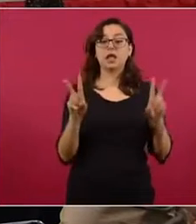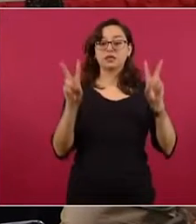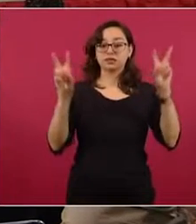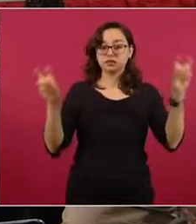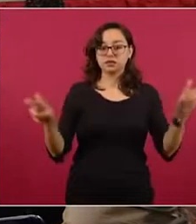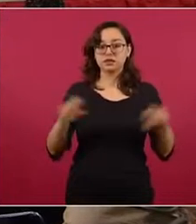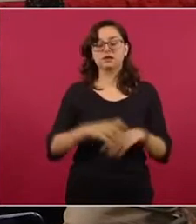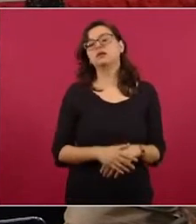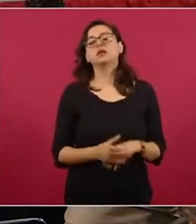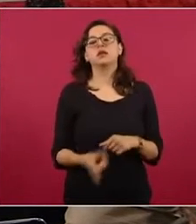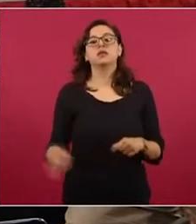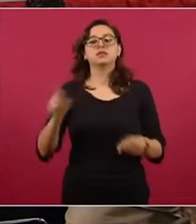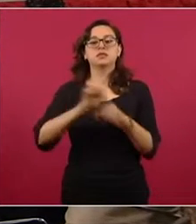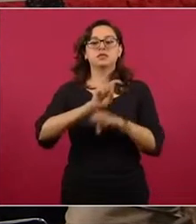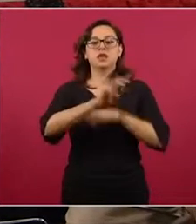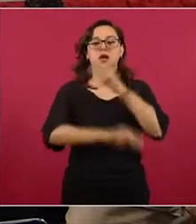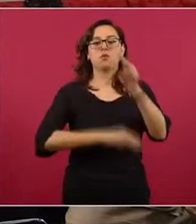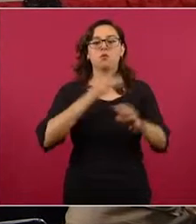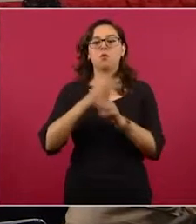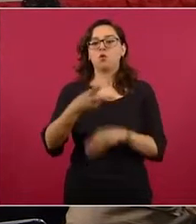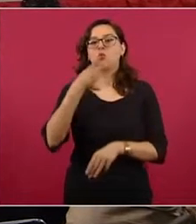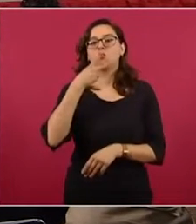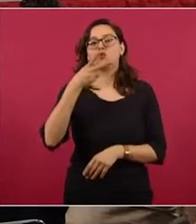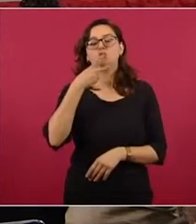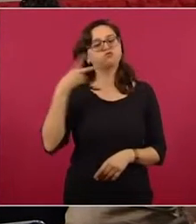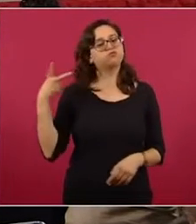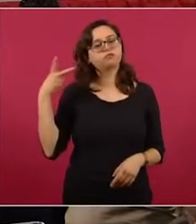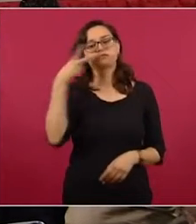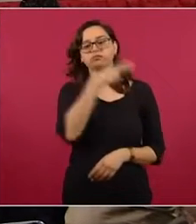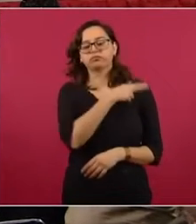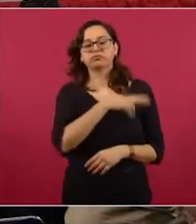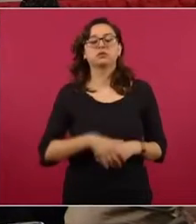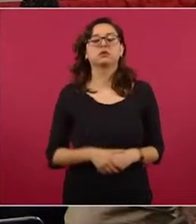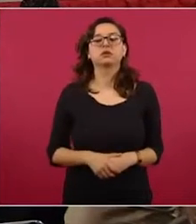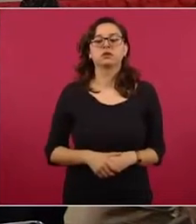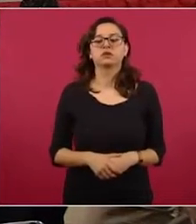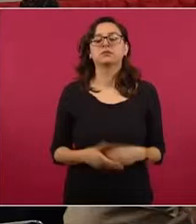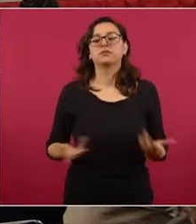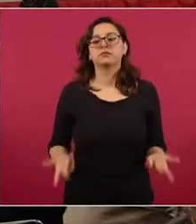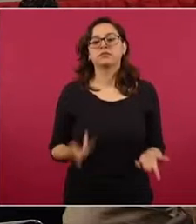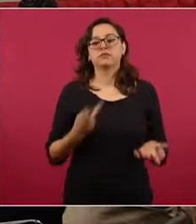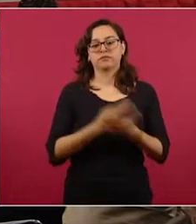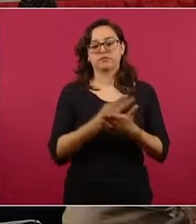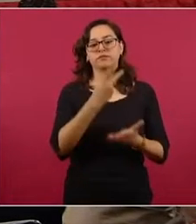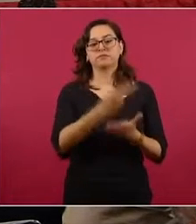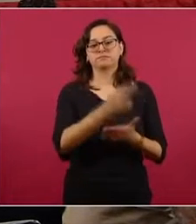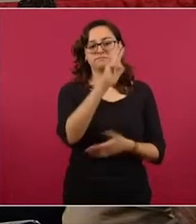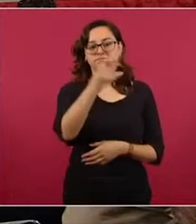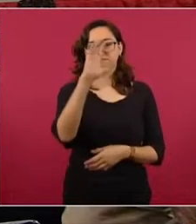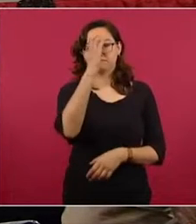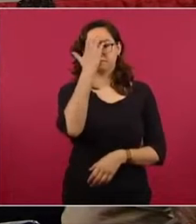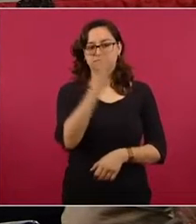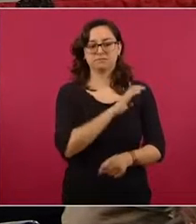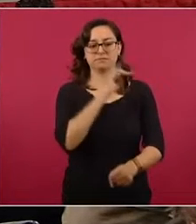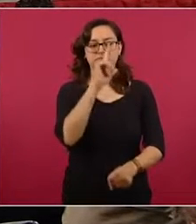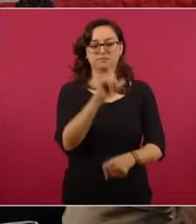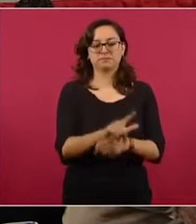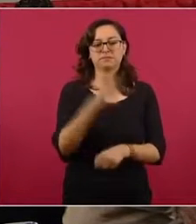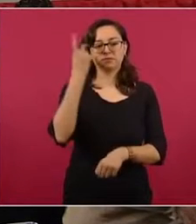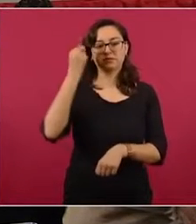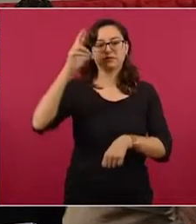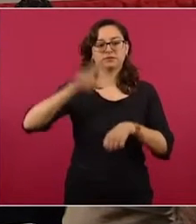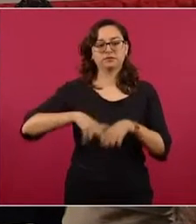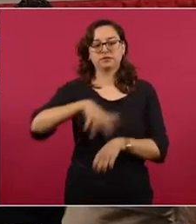Día Mundial sin Tabaco, 31 de mayo de 2022. Premio de reconocimiento especial del director general